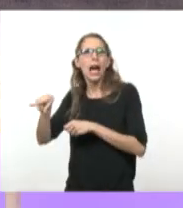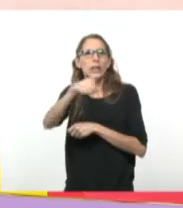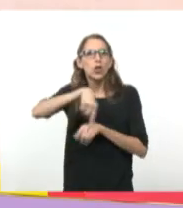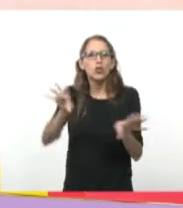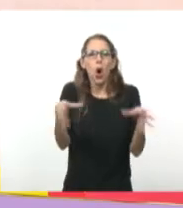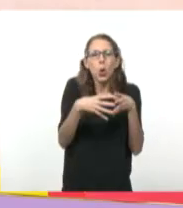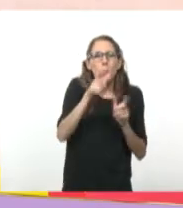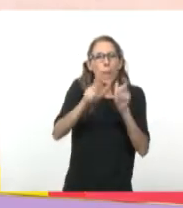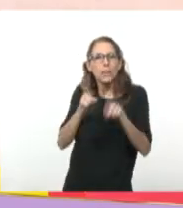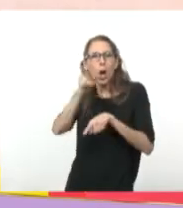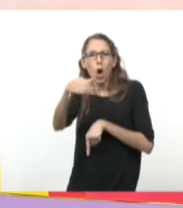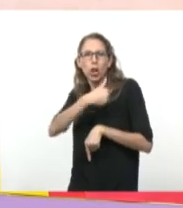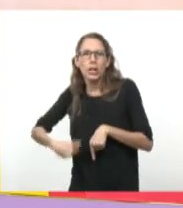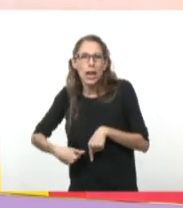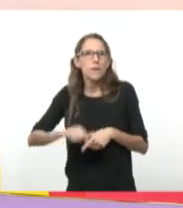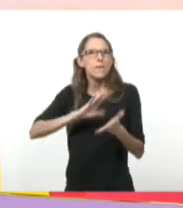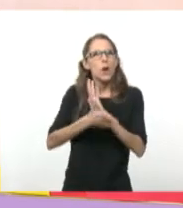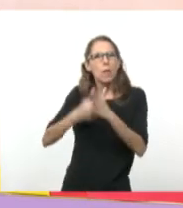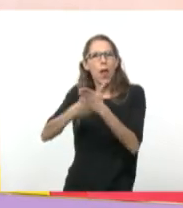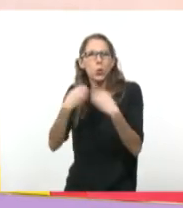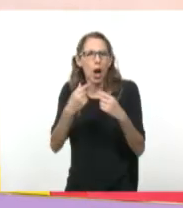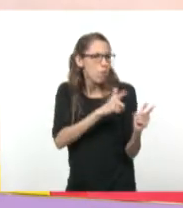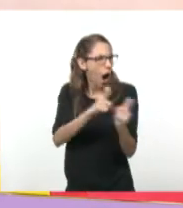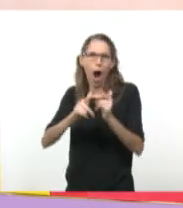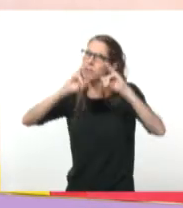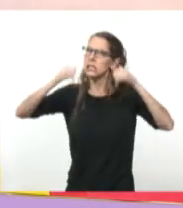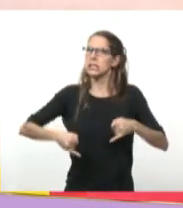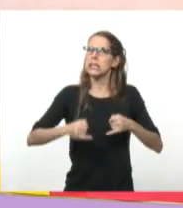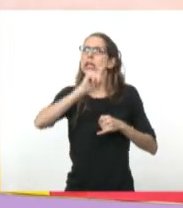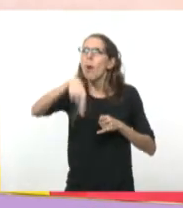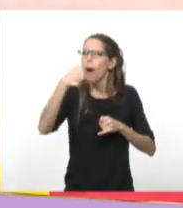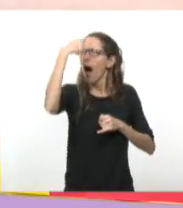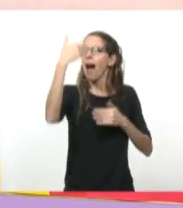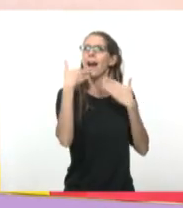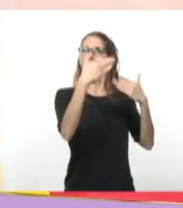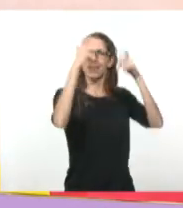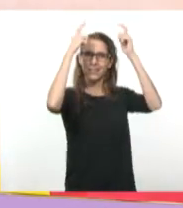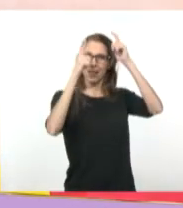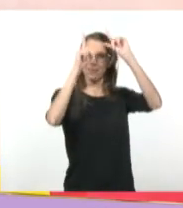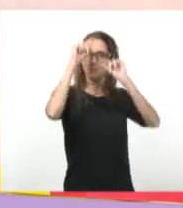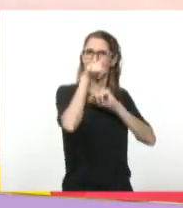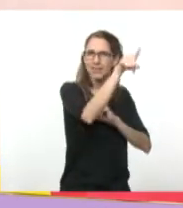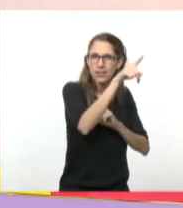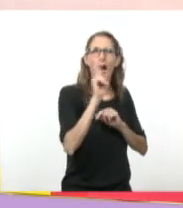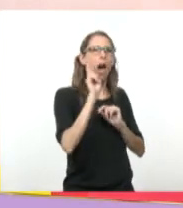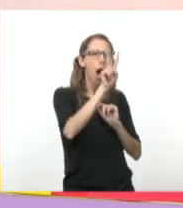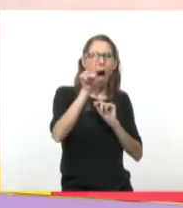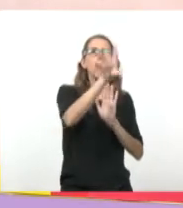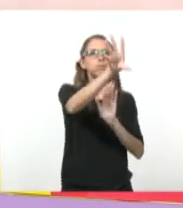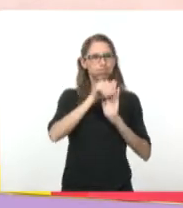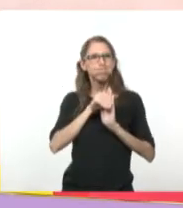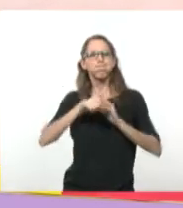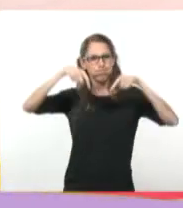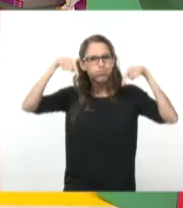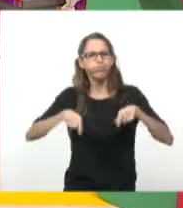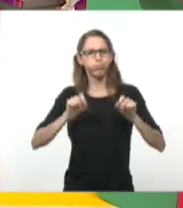guerrilleros que van a encontrar en el Che la inspiración, digamos, para llevar adelante una política en sus países. Una cosa que me olvidé